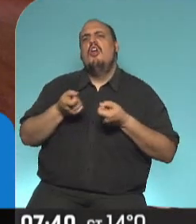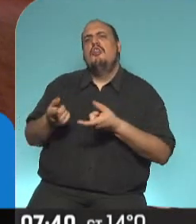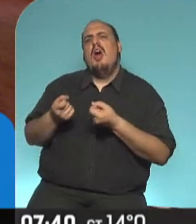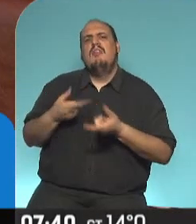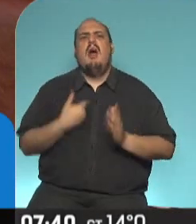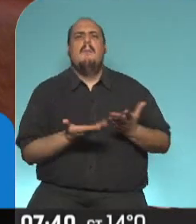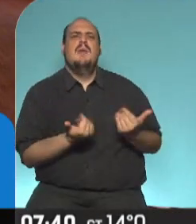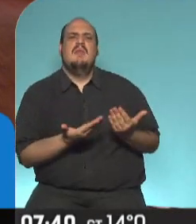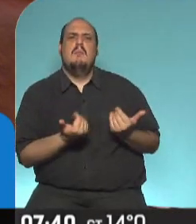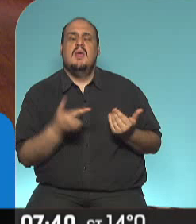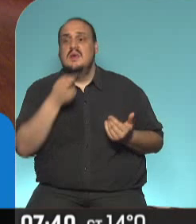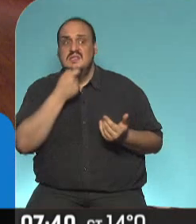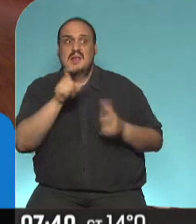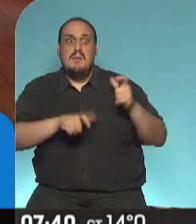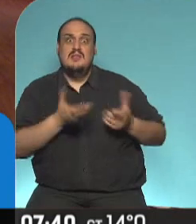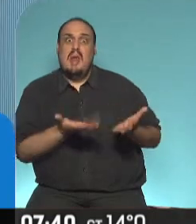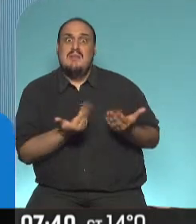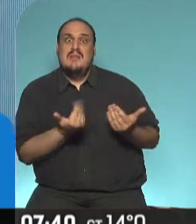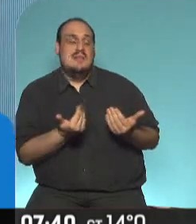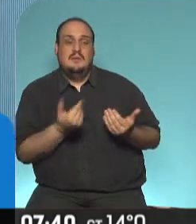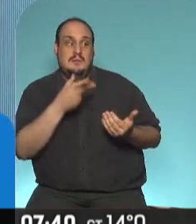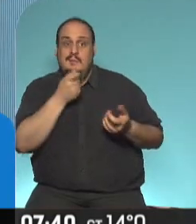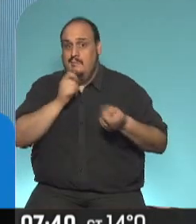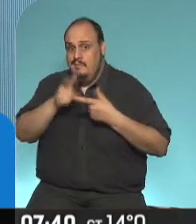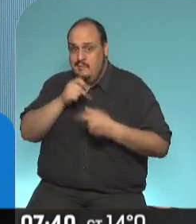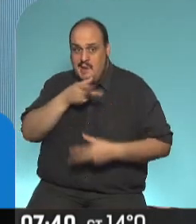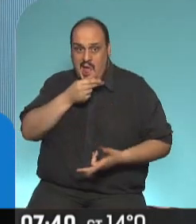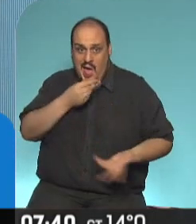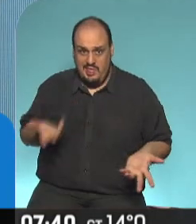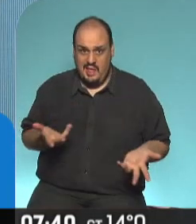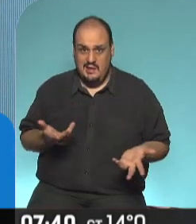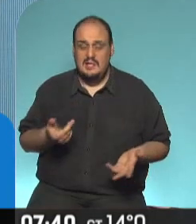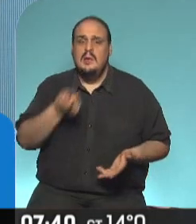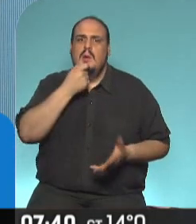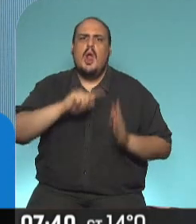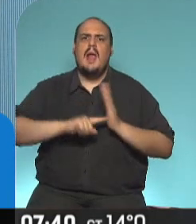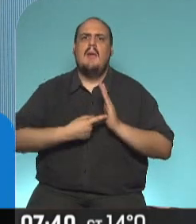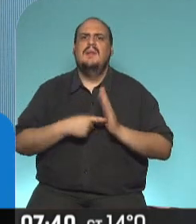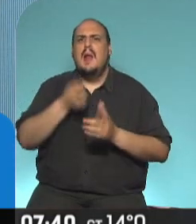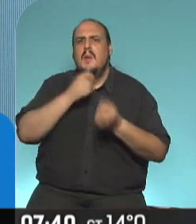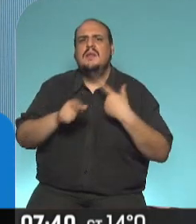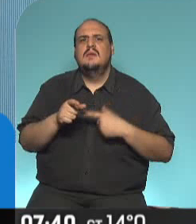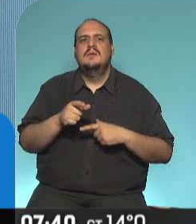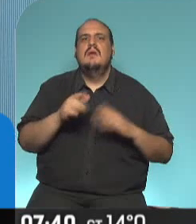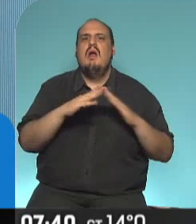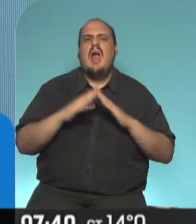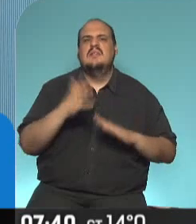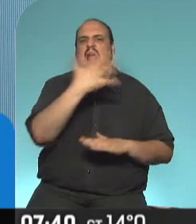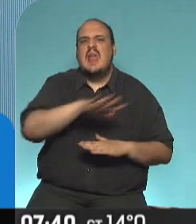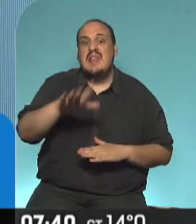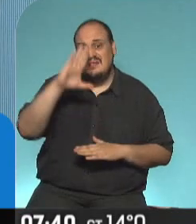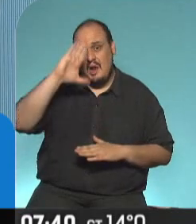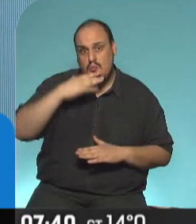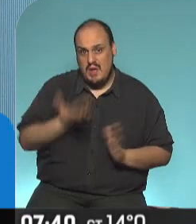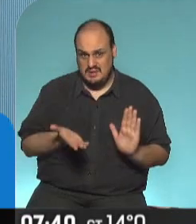Cuando hay muy poca demanda, no se vende nada. Se están vendiendo, por ejemplo, en la Ciudad de Buenos Aires, 500 propiedades por mes. No es